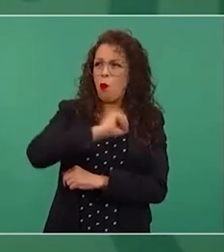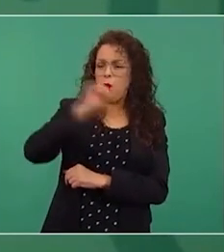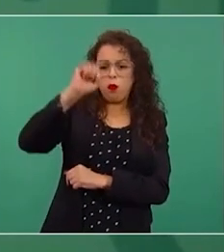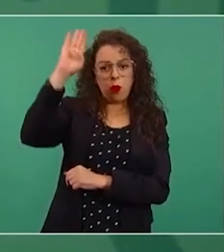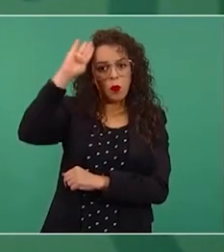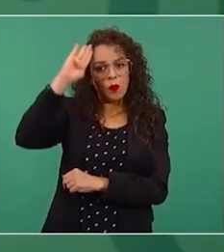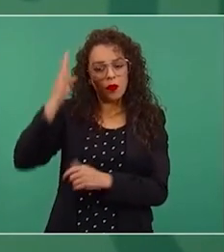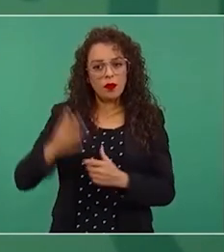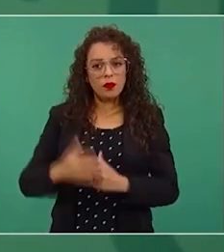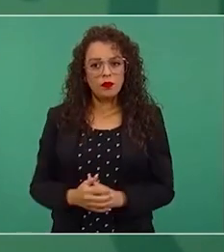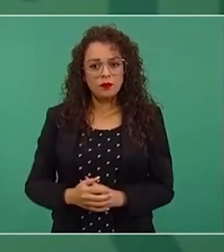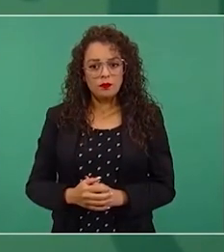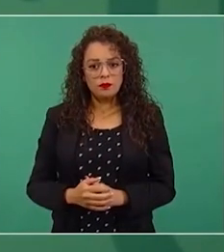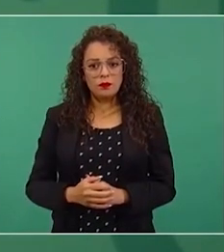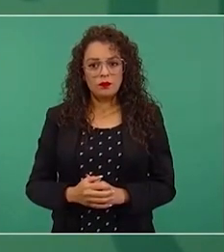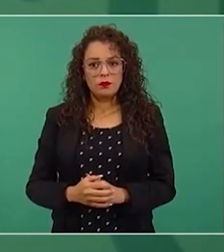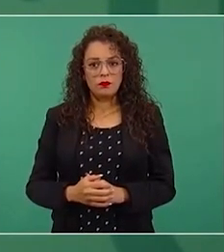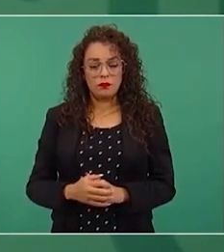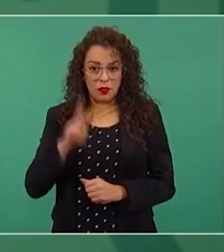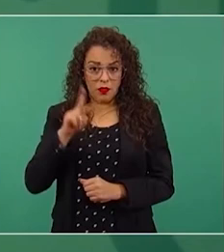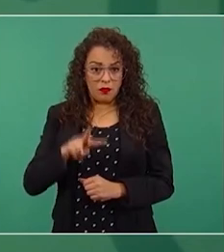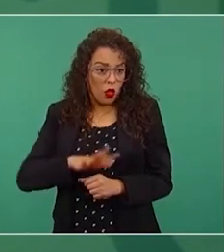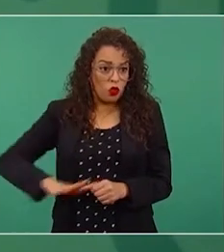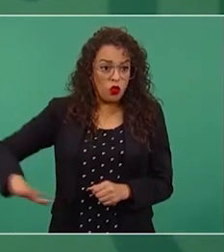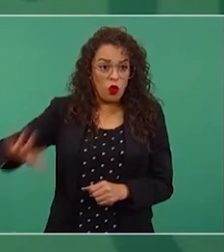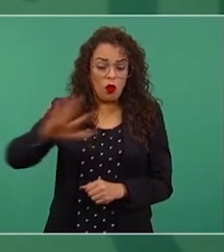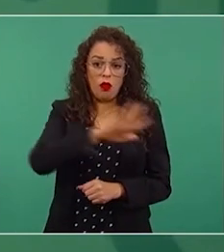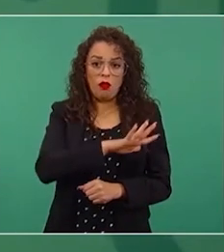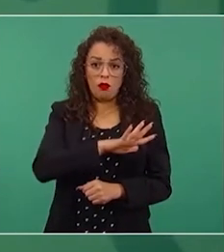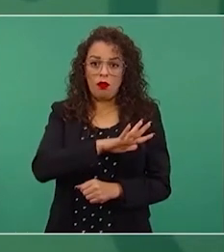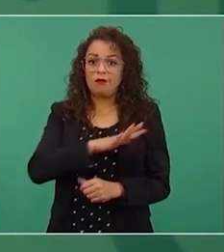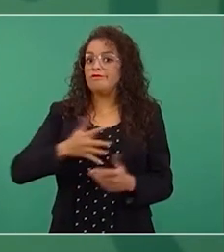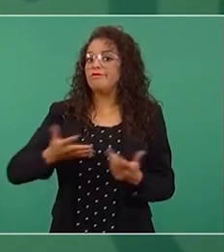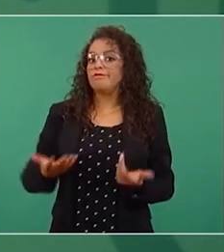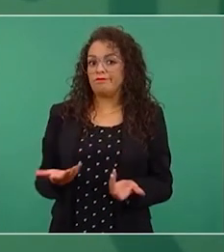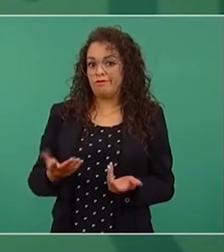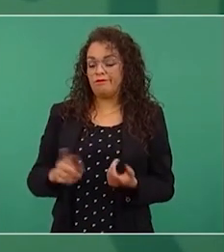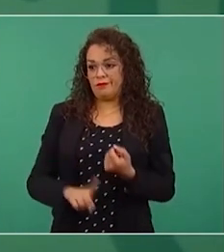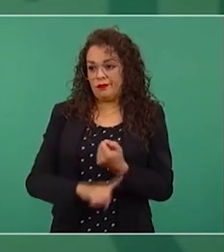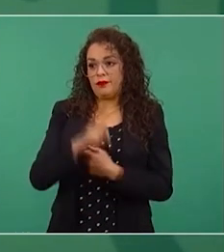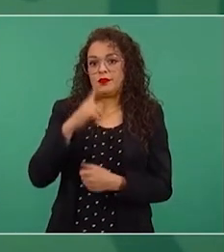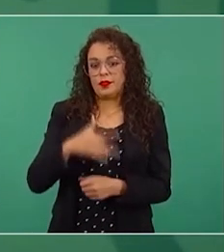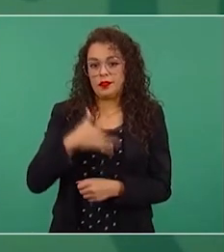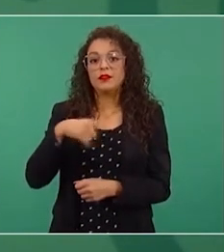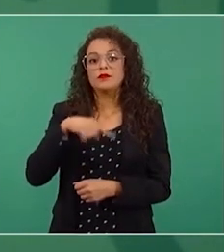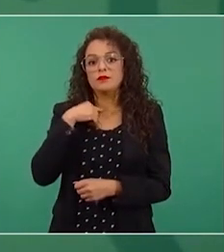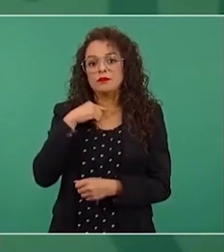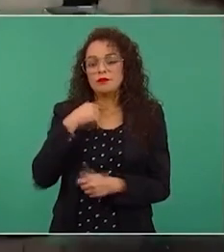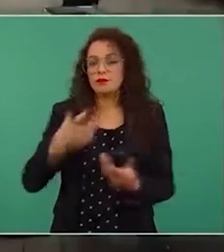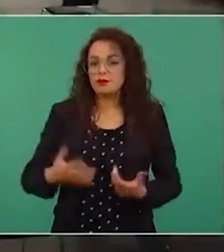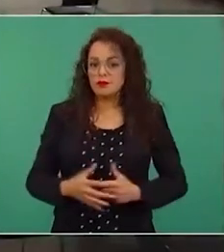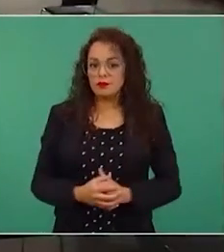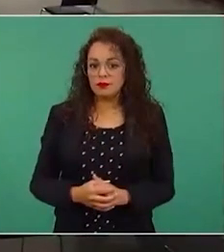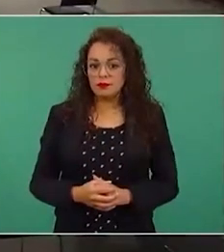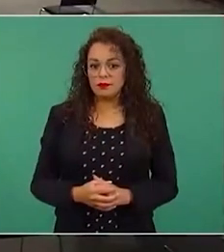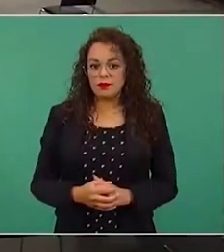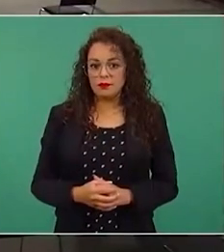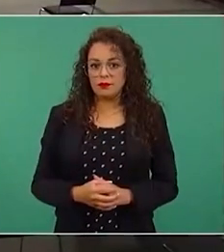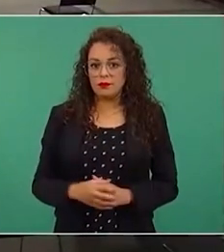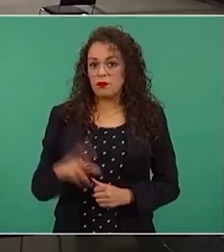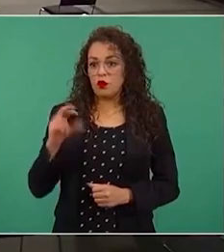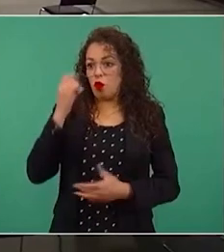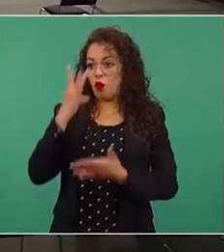afectan? A todos. No sólo al consumidor doméstico,